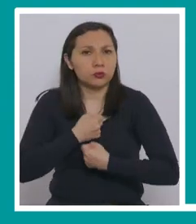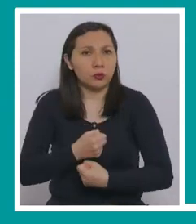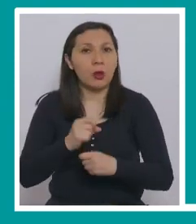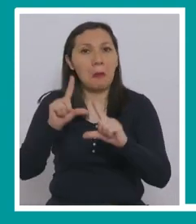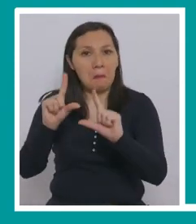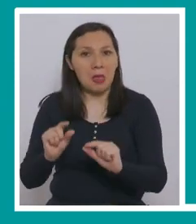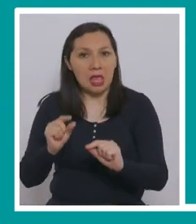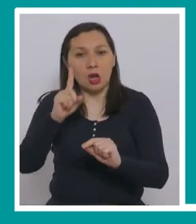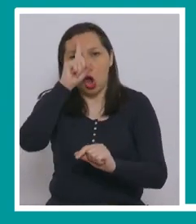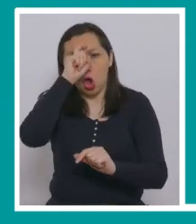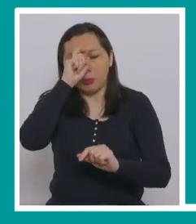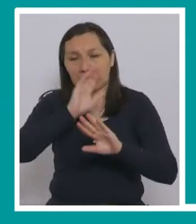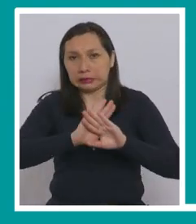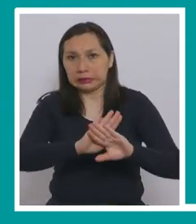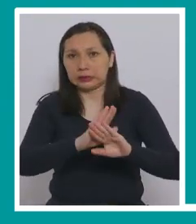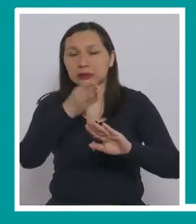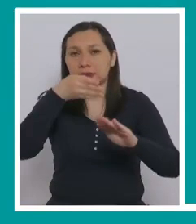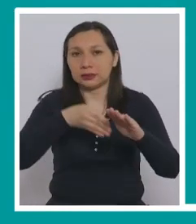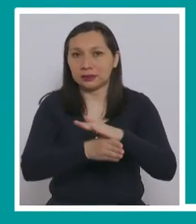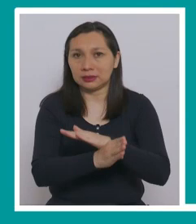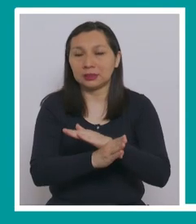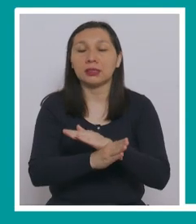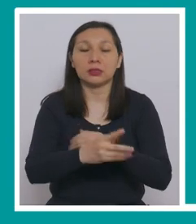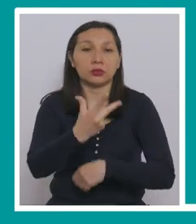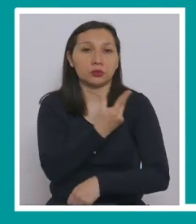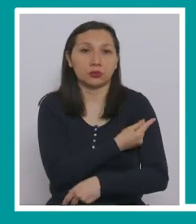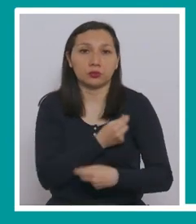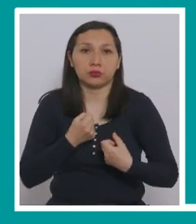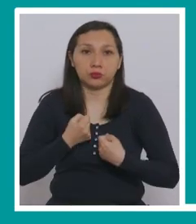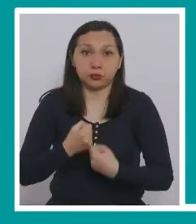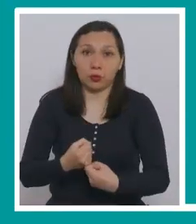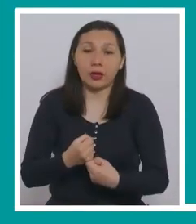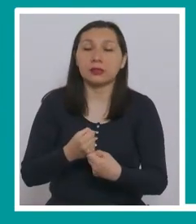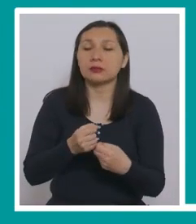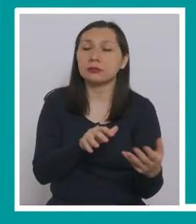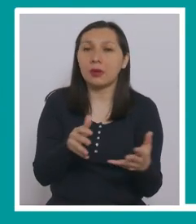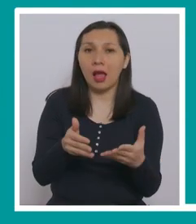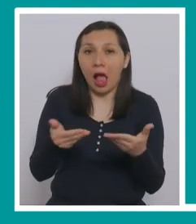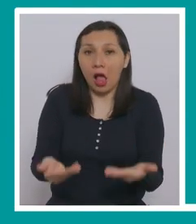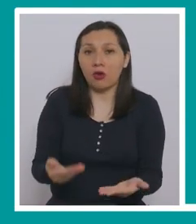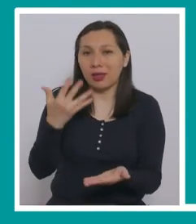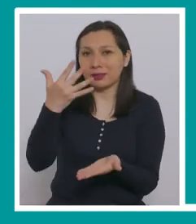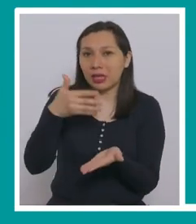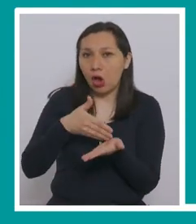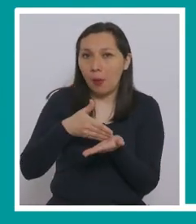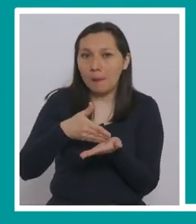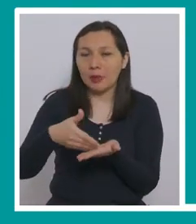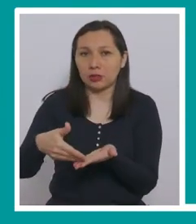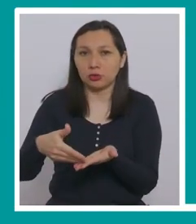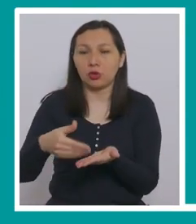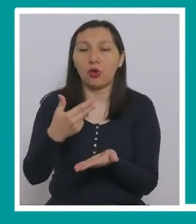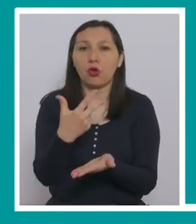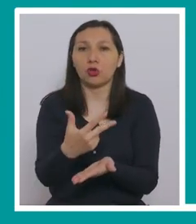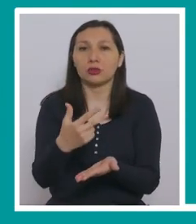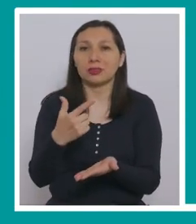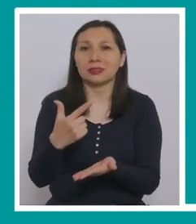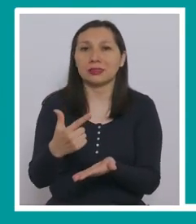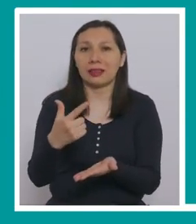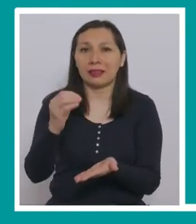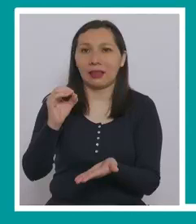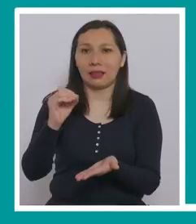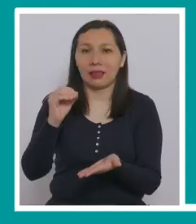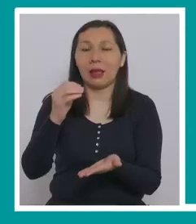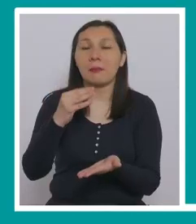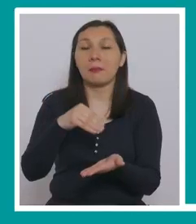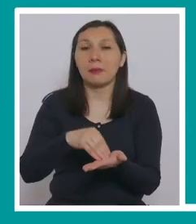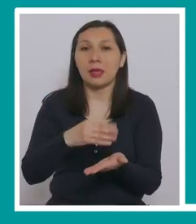la hospitalización, las dosis de refuerzo administradas hasta el momento alcanzan a cinco millones ochocientos setenta mil